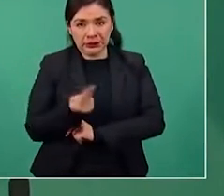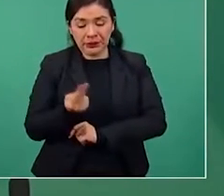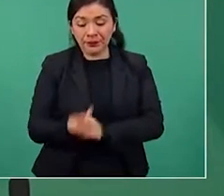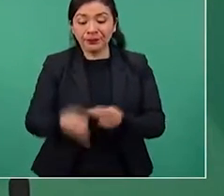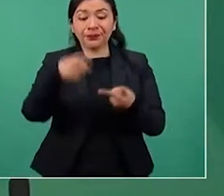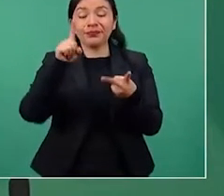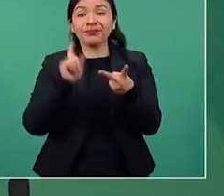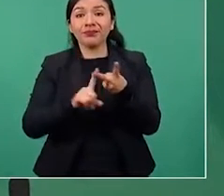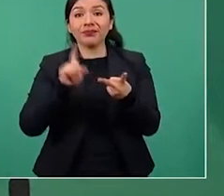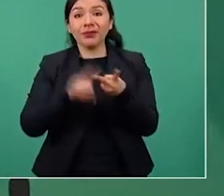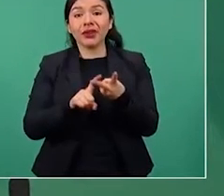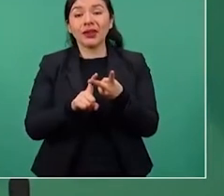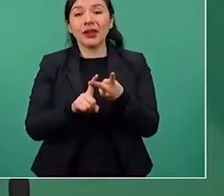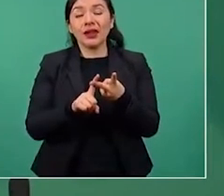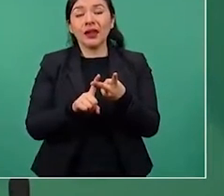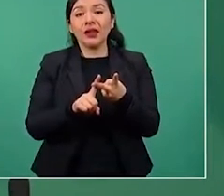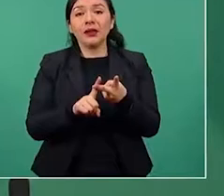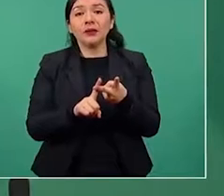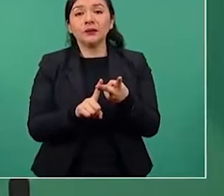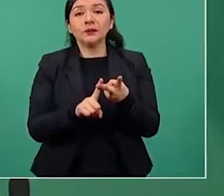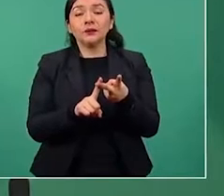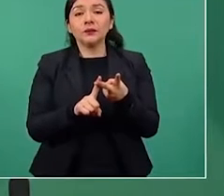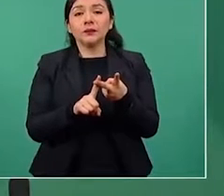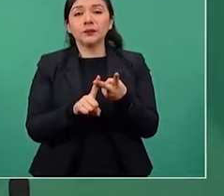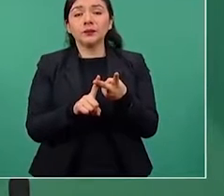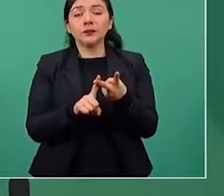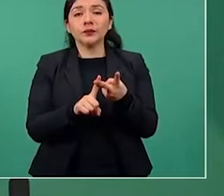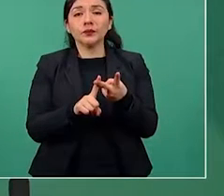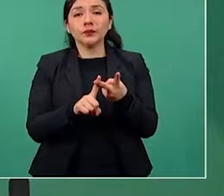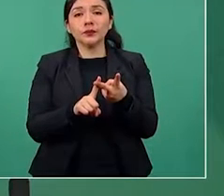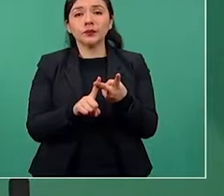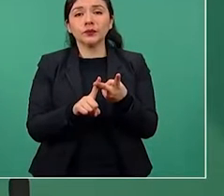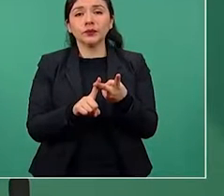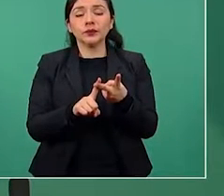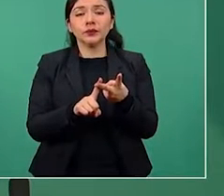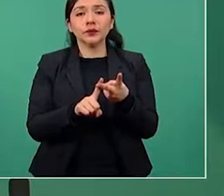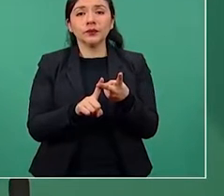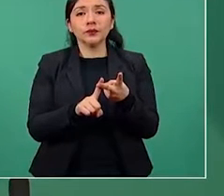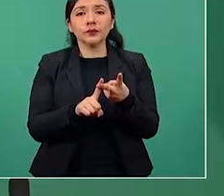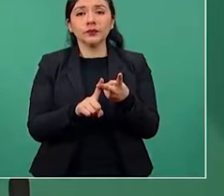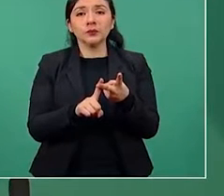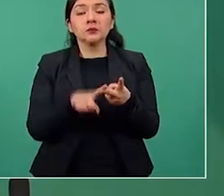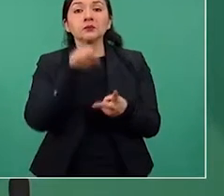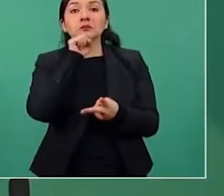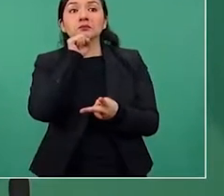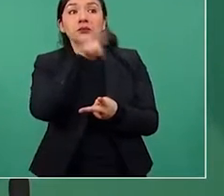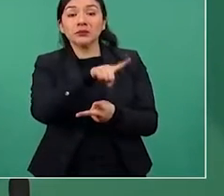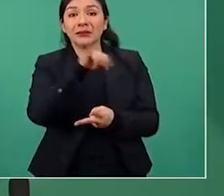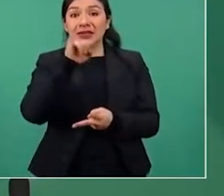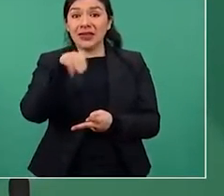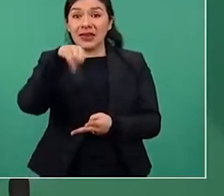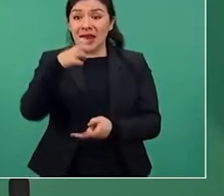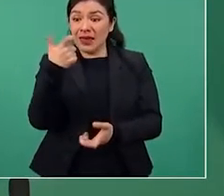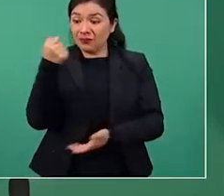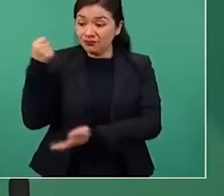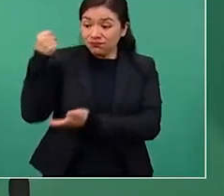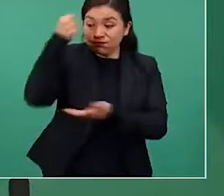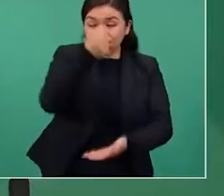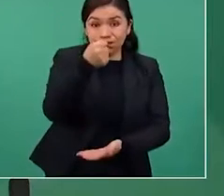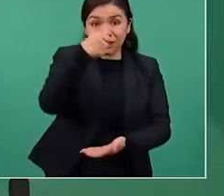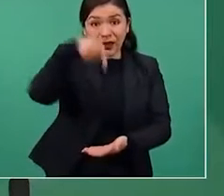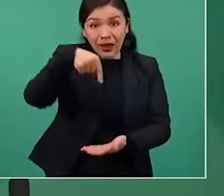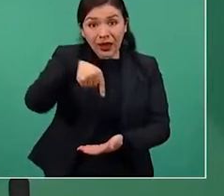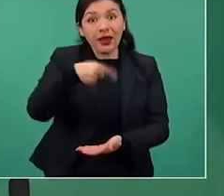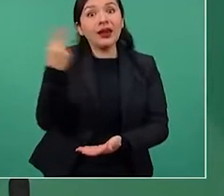tiene que hacer un ajuste a su presupuesto,